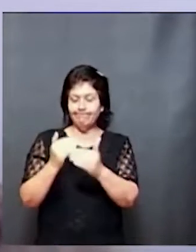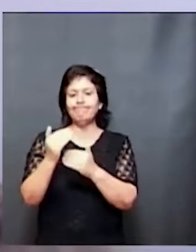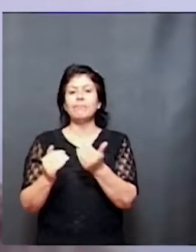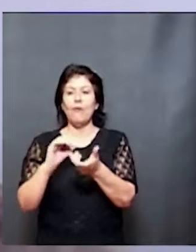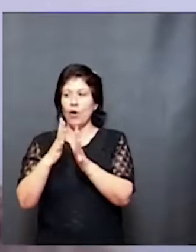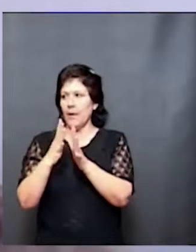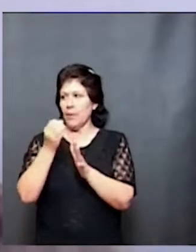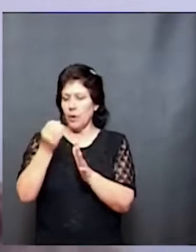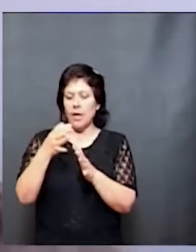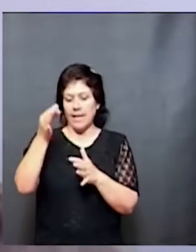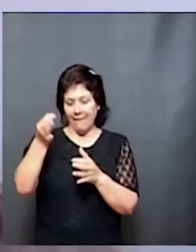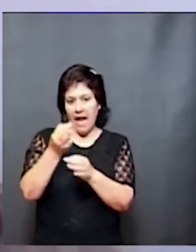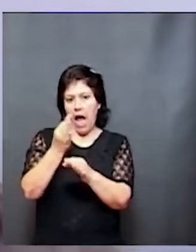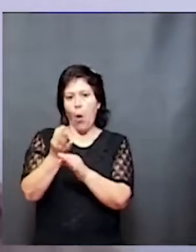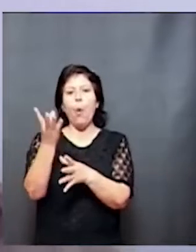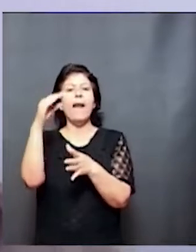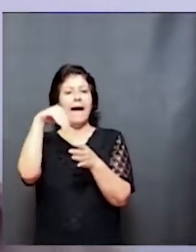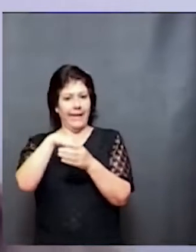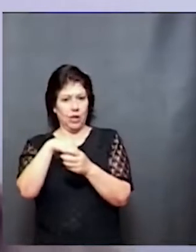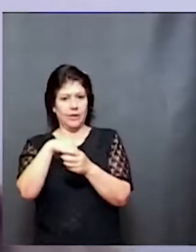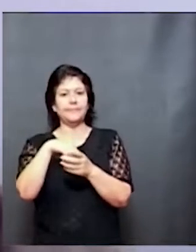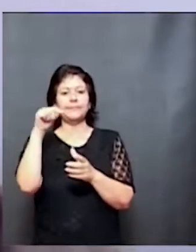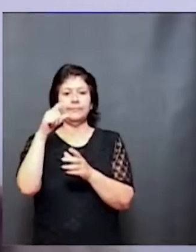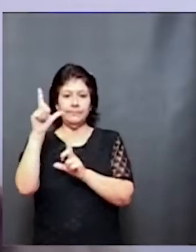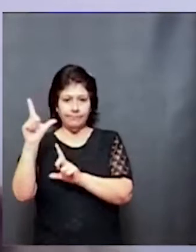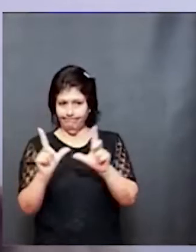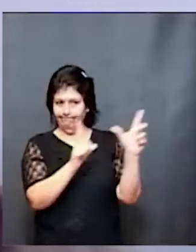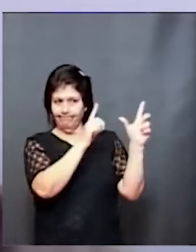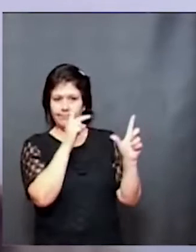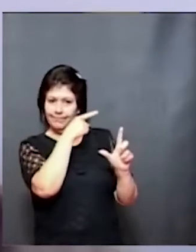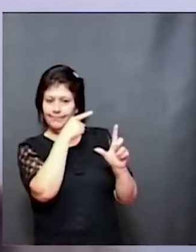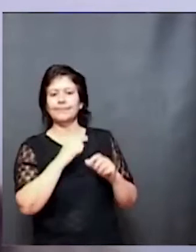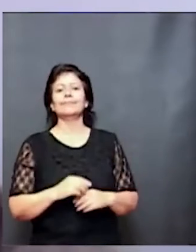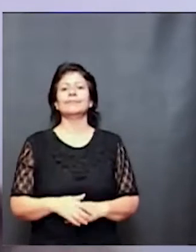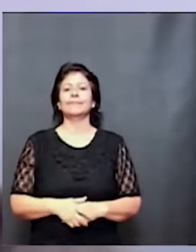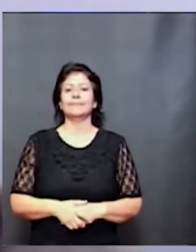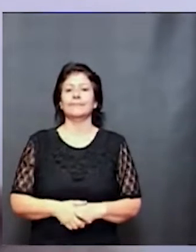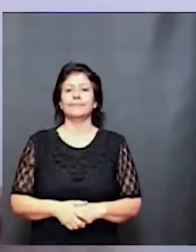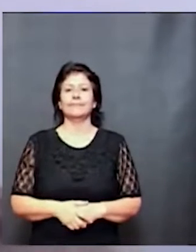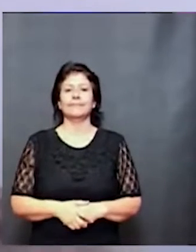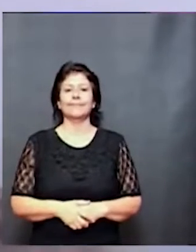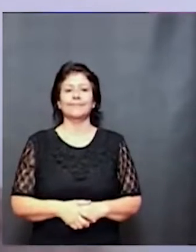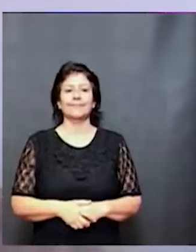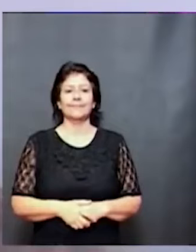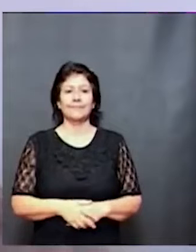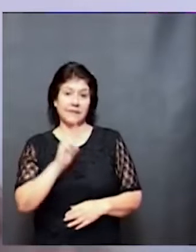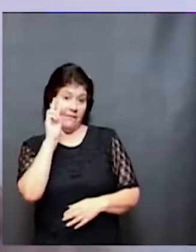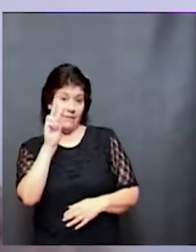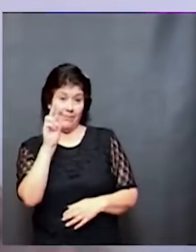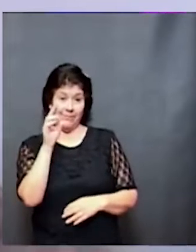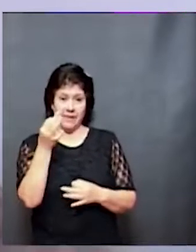espacios educativos. Vamos a compartir pantalla. A ver si se ve bien.